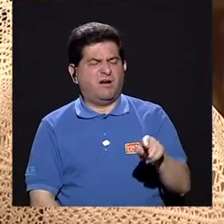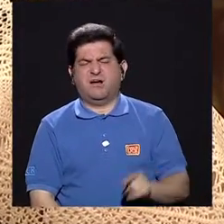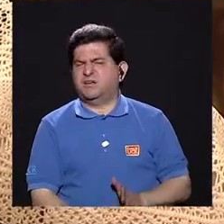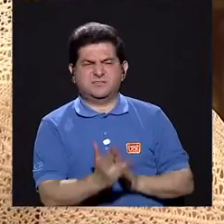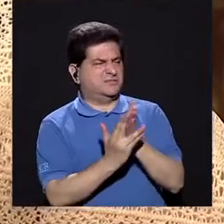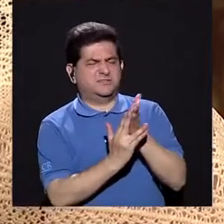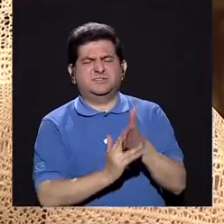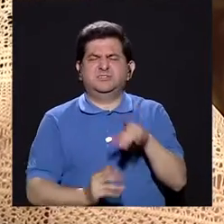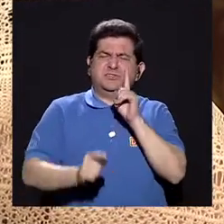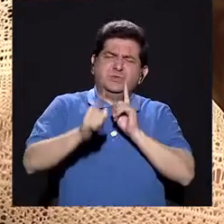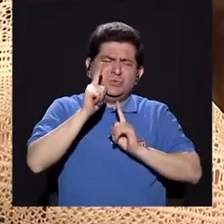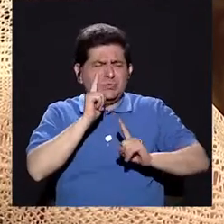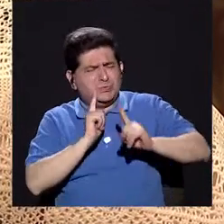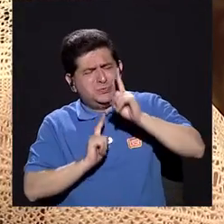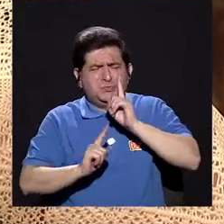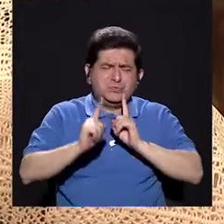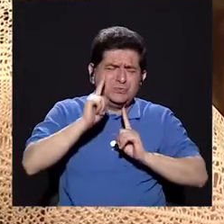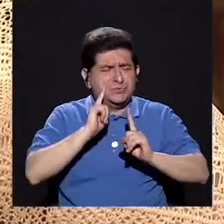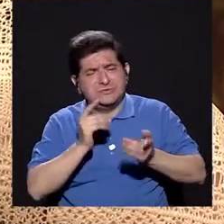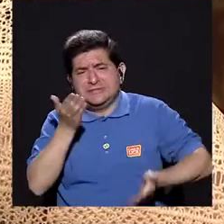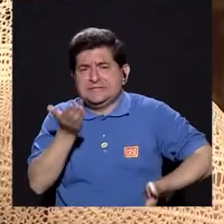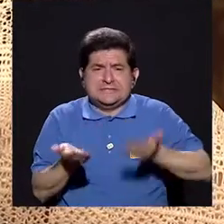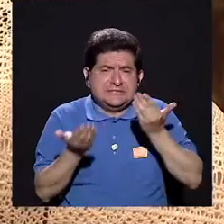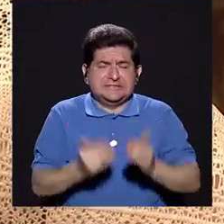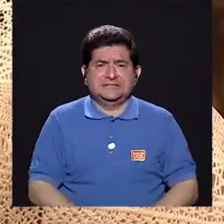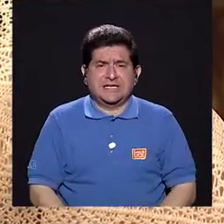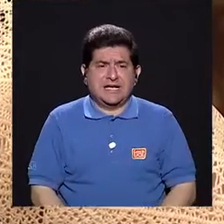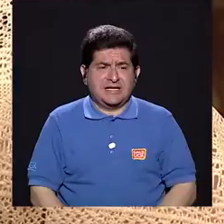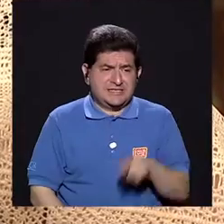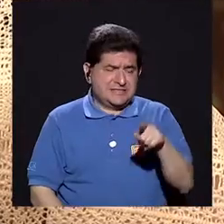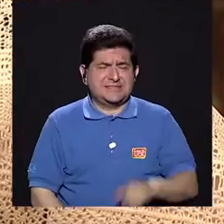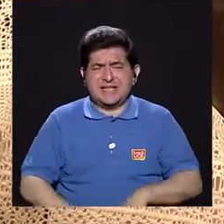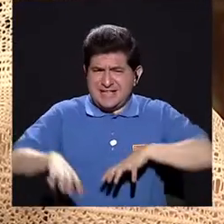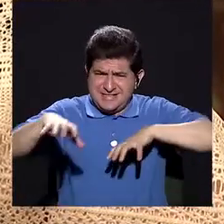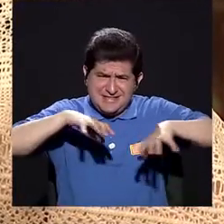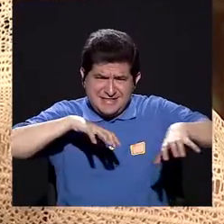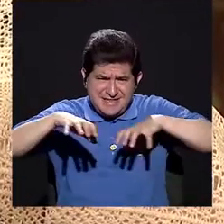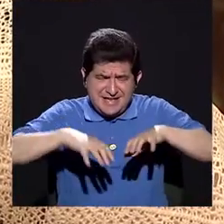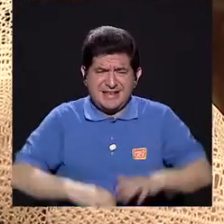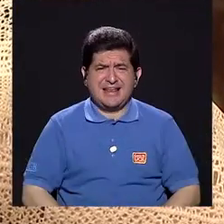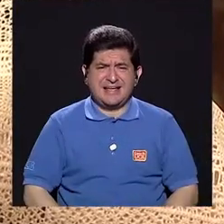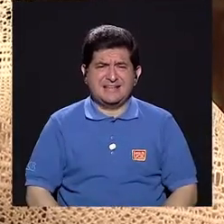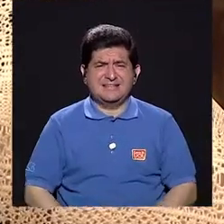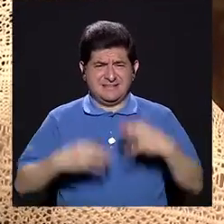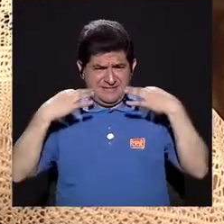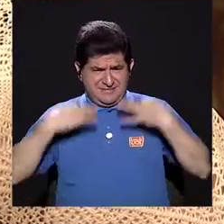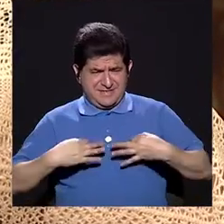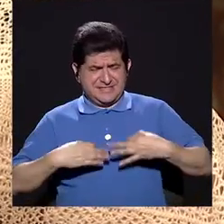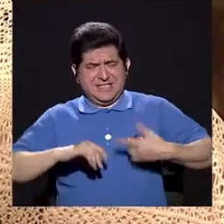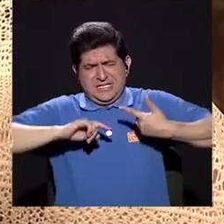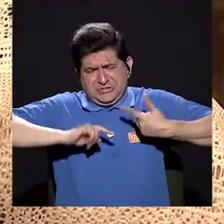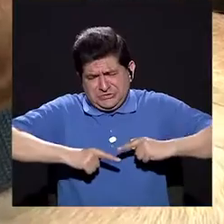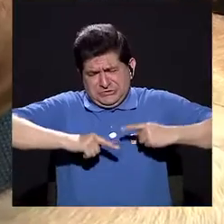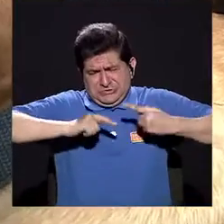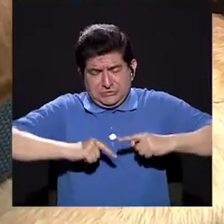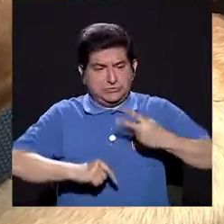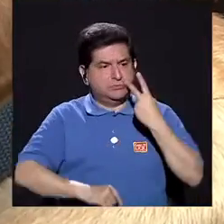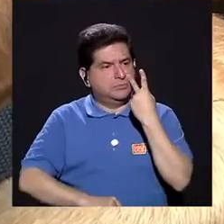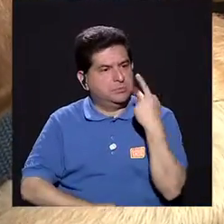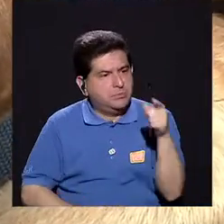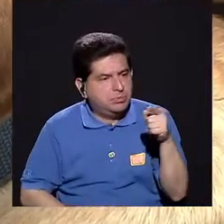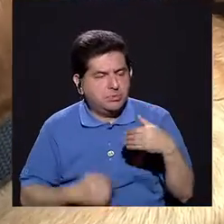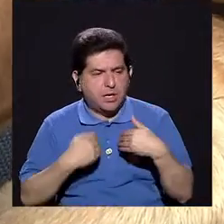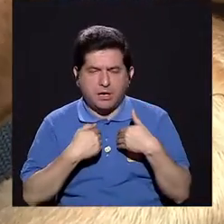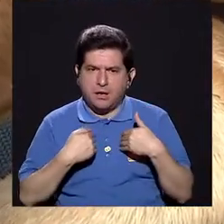a entrar, llora, porque muchos de los ejercicios que le hacen le van a causar dolor. Al ver la